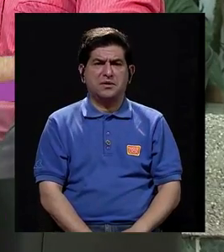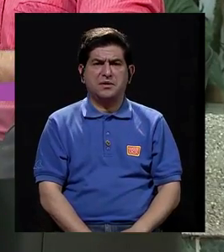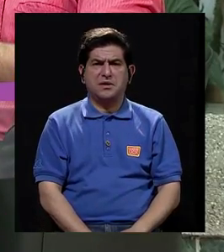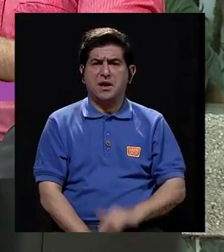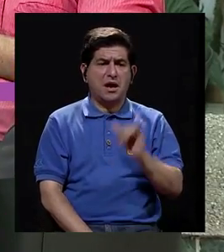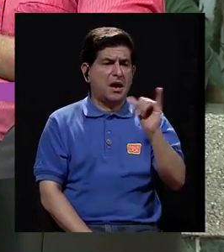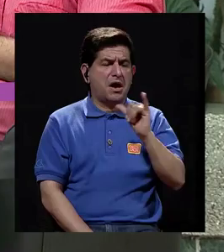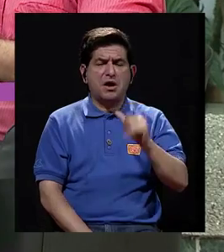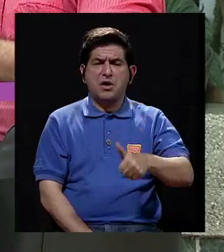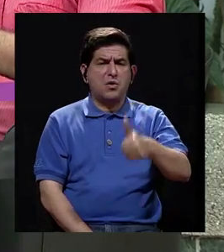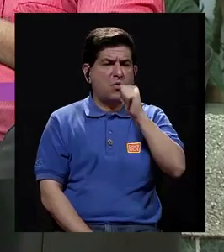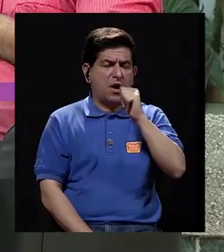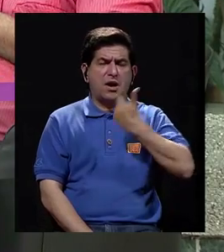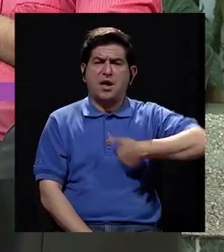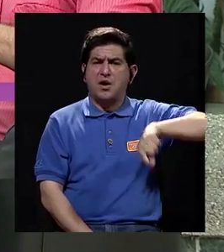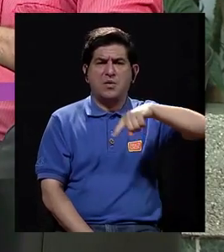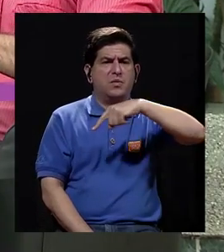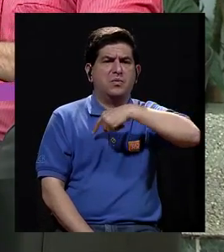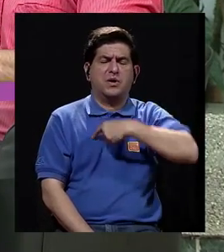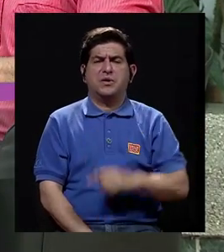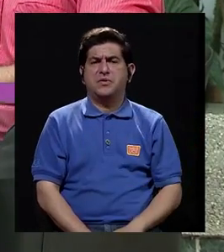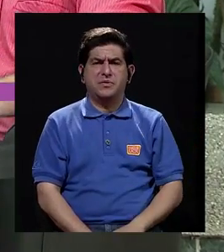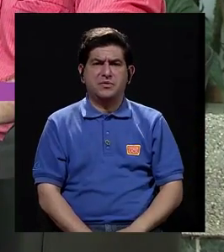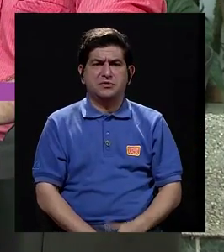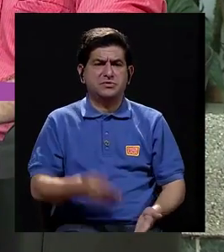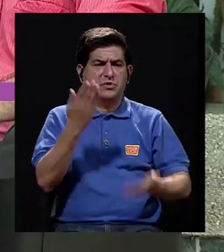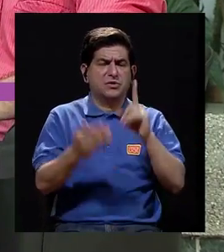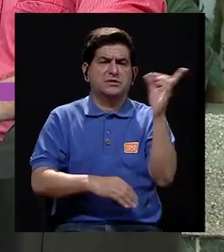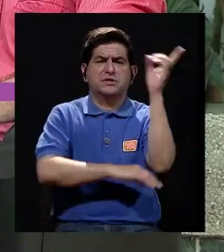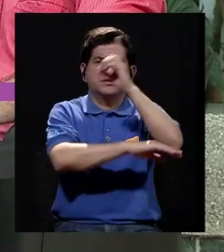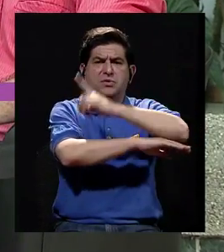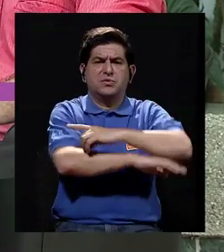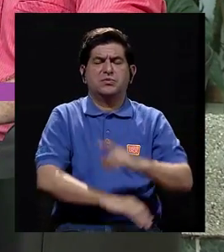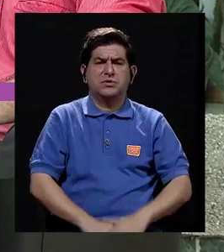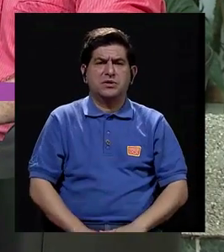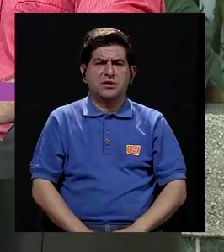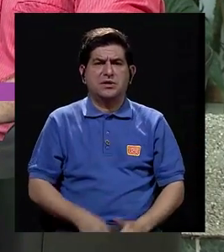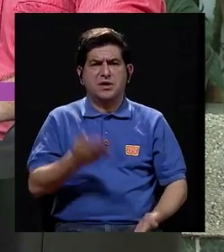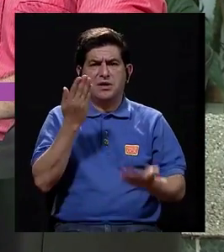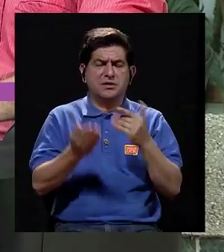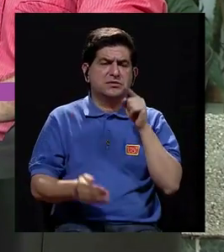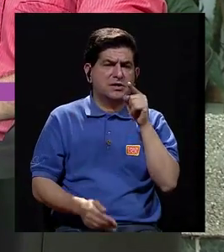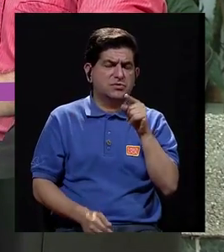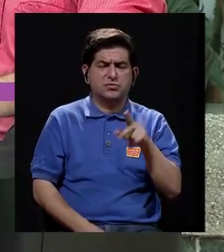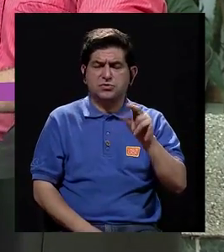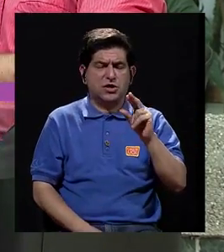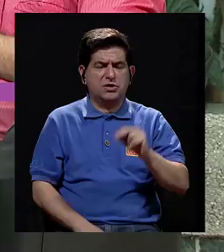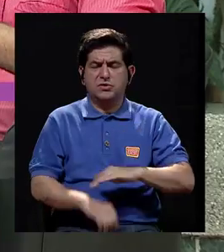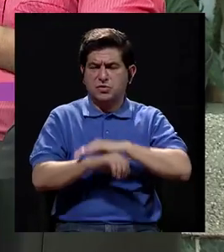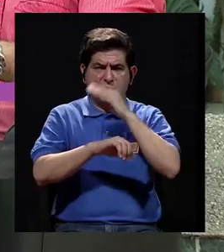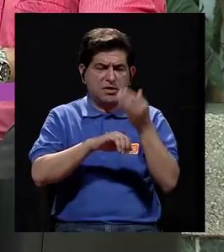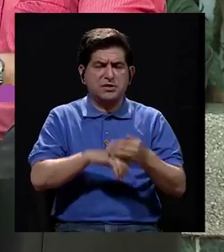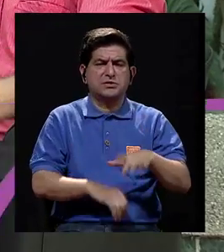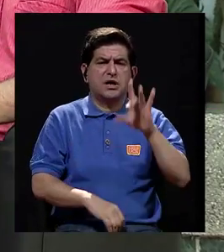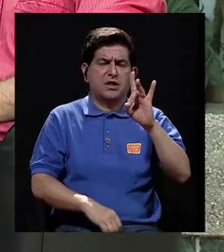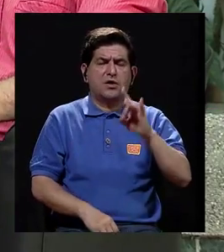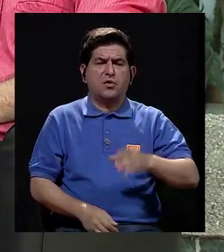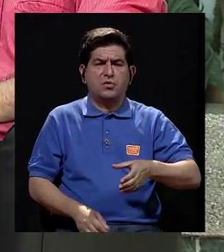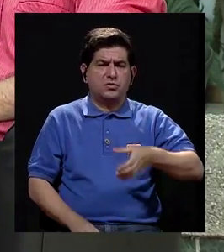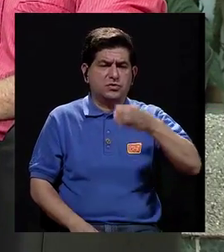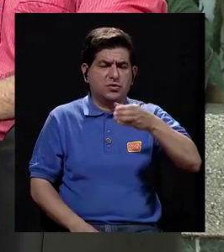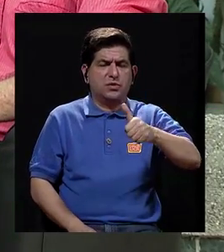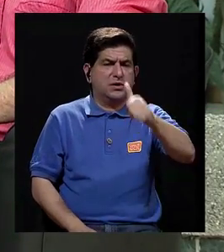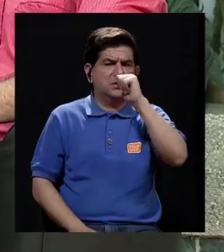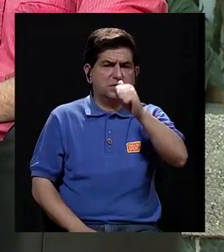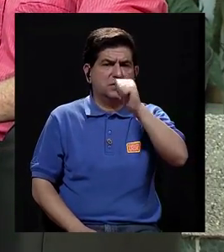se tome la misma cantidad de agua que tomamos nosotros, digamos, durante el día, en el que puedes tomar vos, aunque no estés embarazada, los ocho